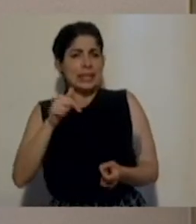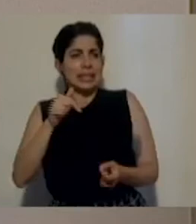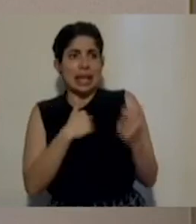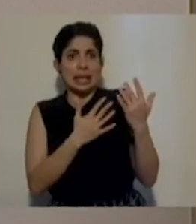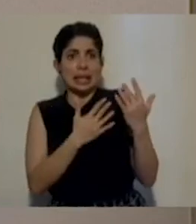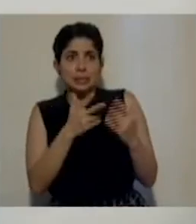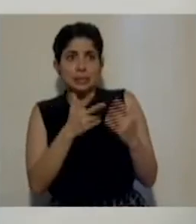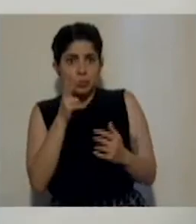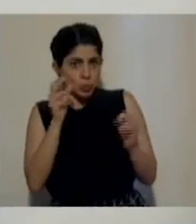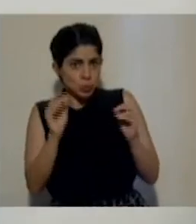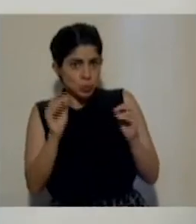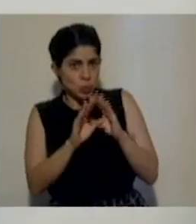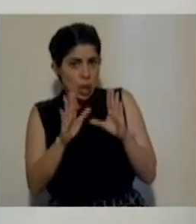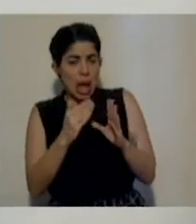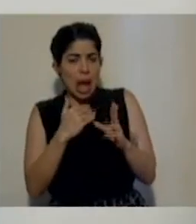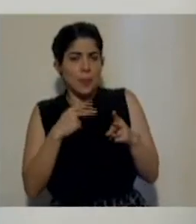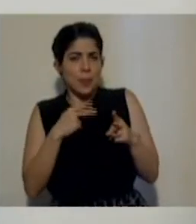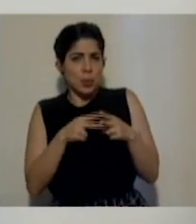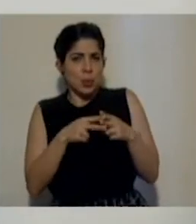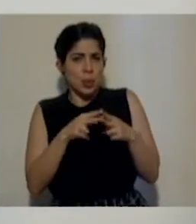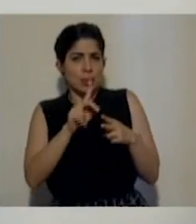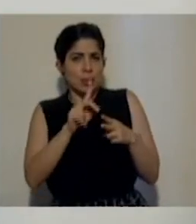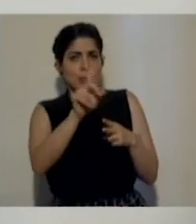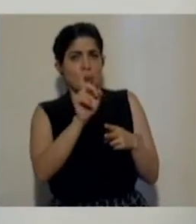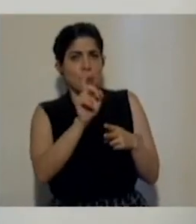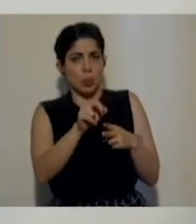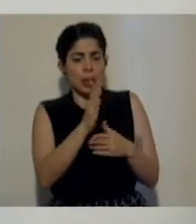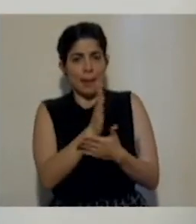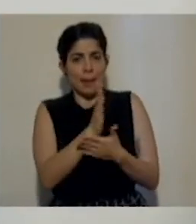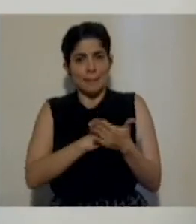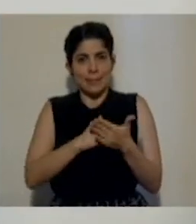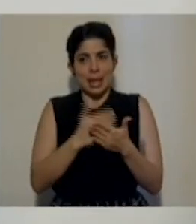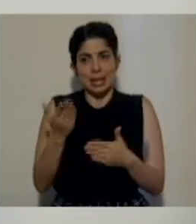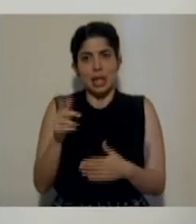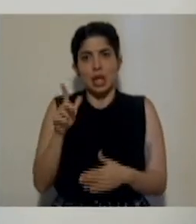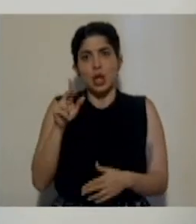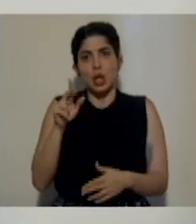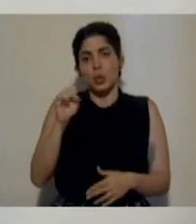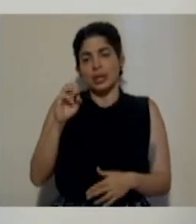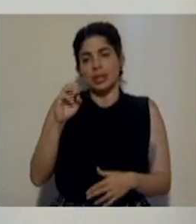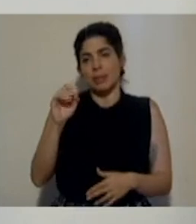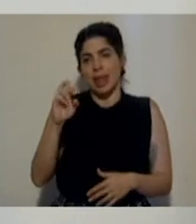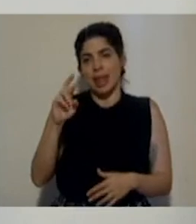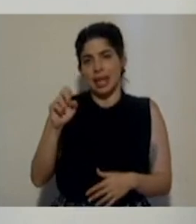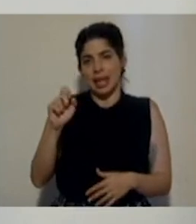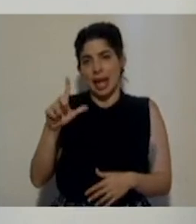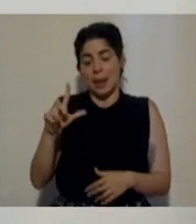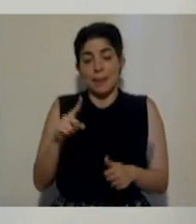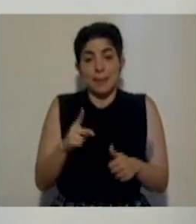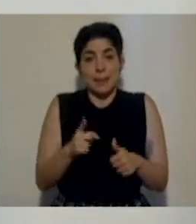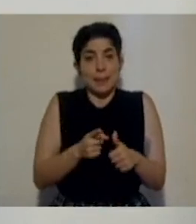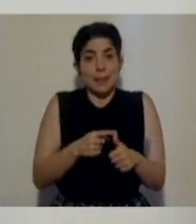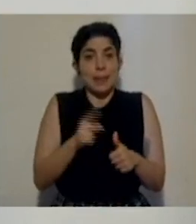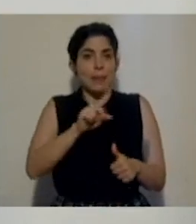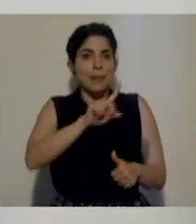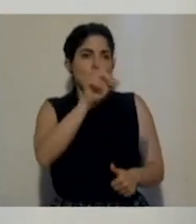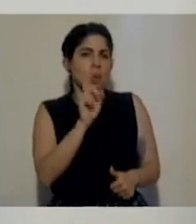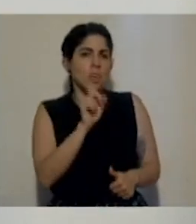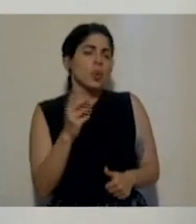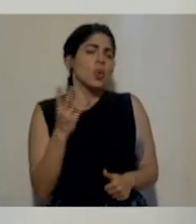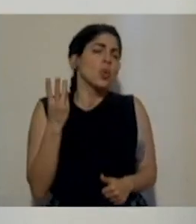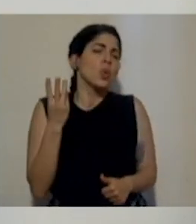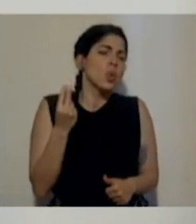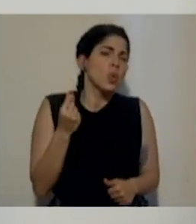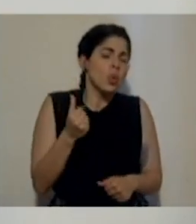escuchar con claridad. Tenemos dos consultas por parte de Luis Madrigal, de Delfino.cr. La primera sería, ¿cuánto ha